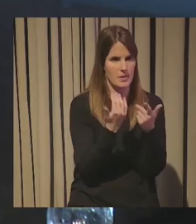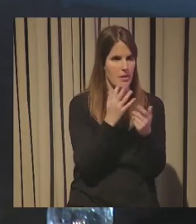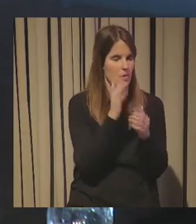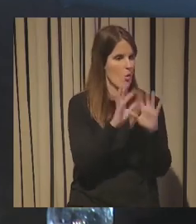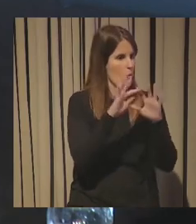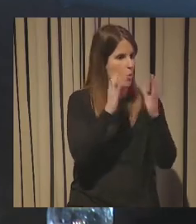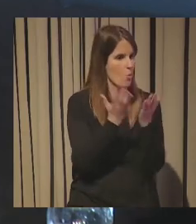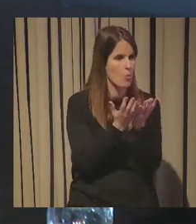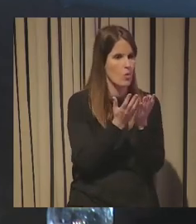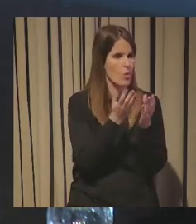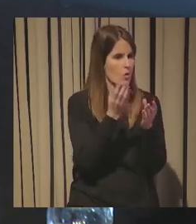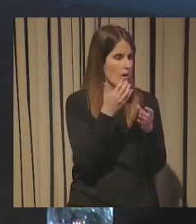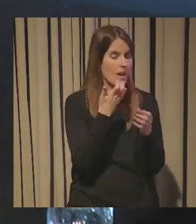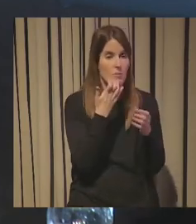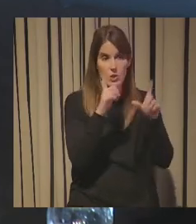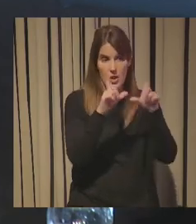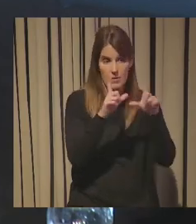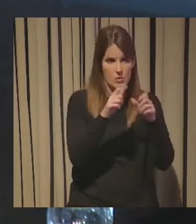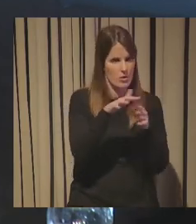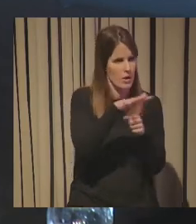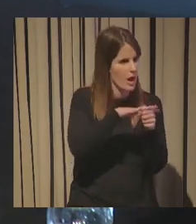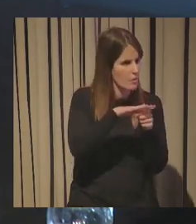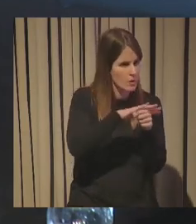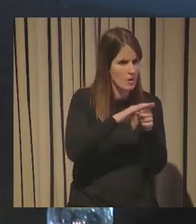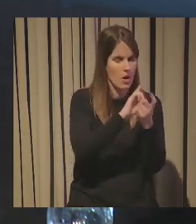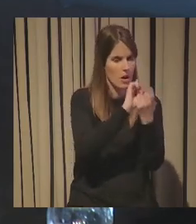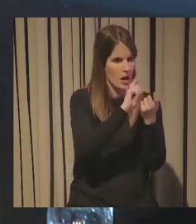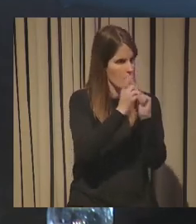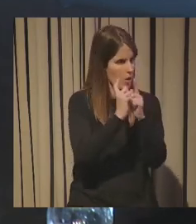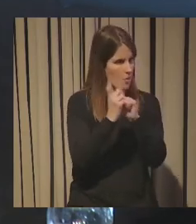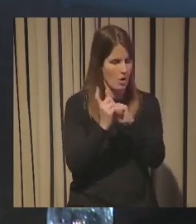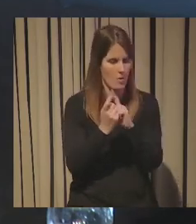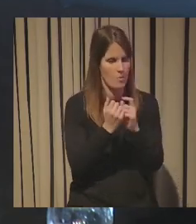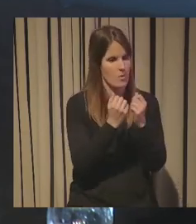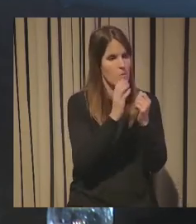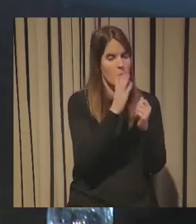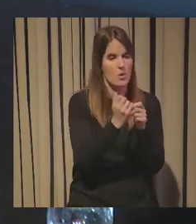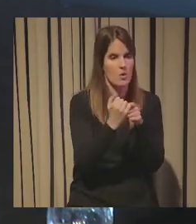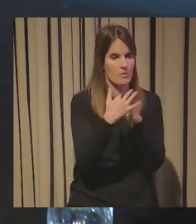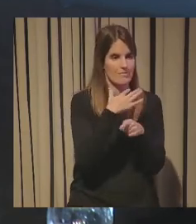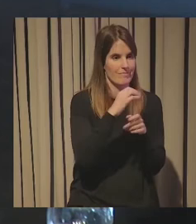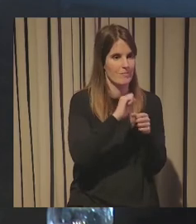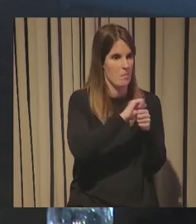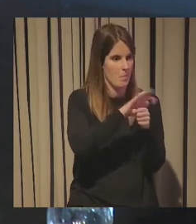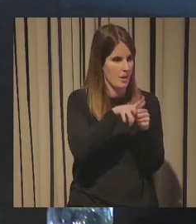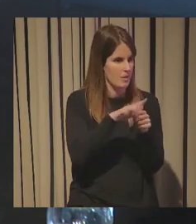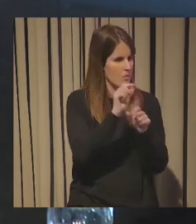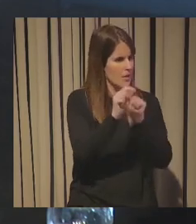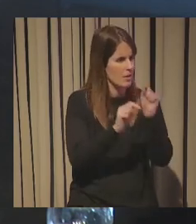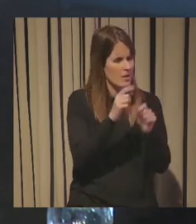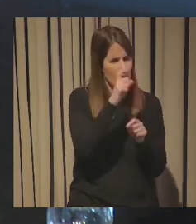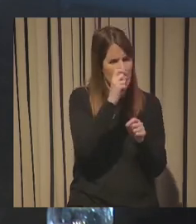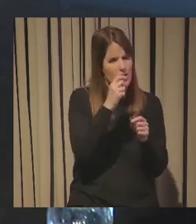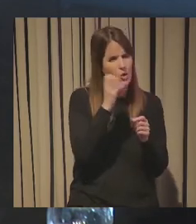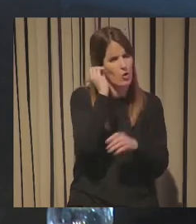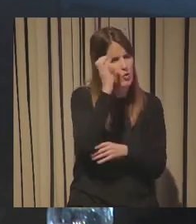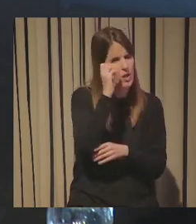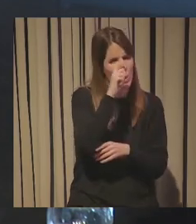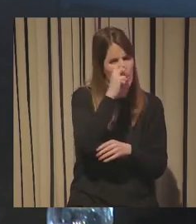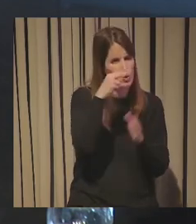por lo menos en el mundo de los contenidos y la televisión que ha acelerado la pandemia me acuerdo que en una conferencia a finales del 2011